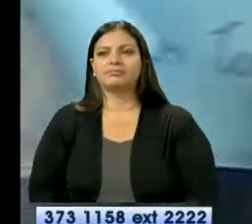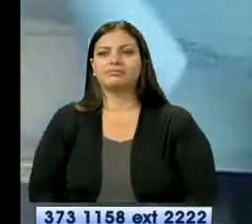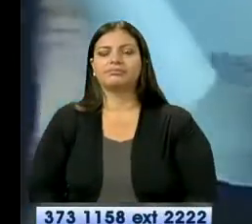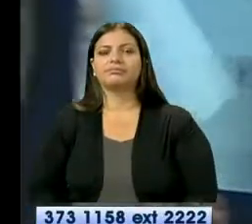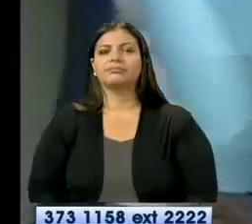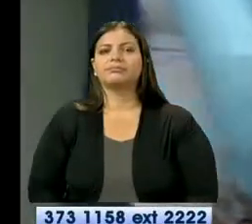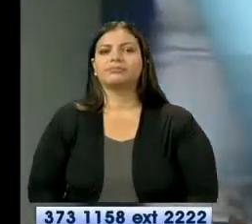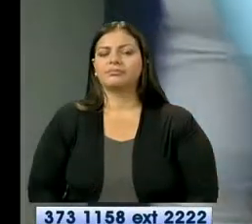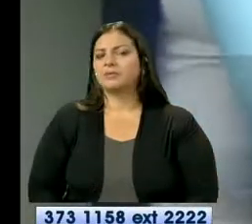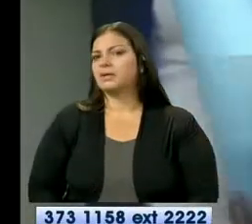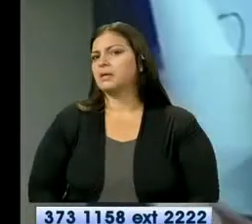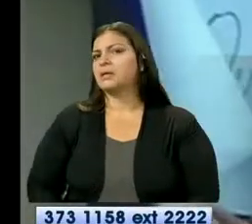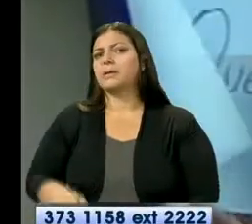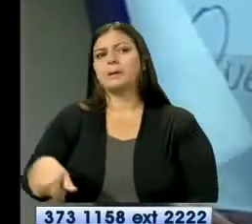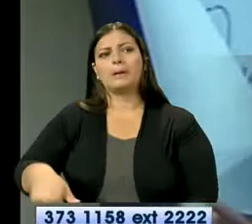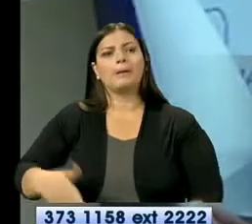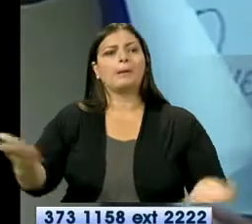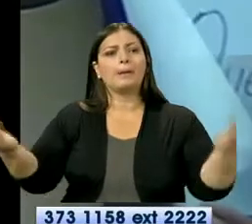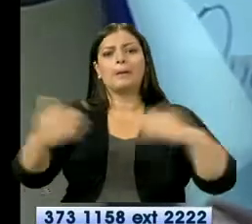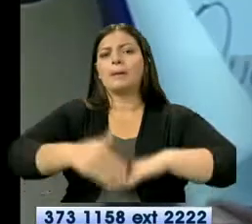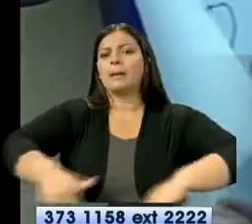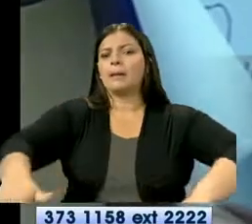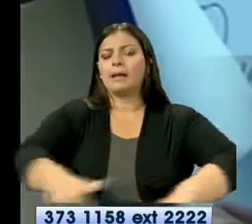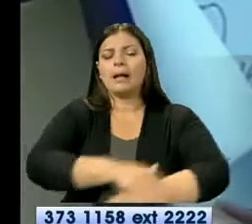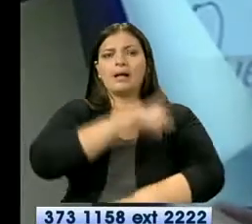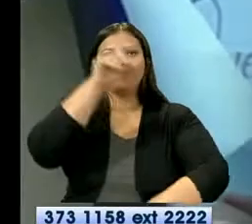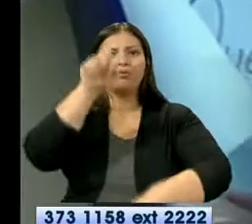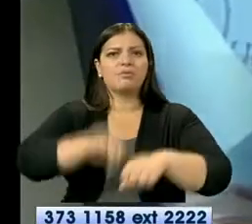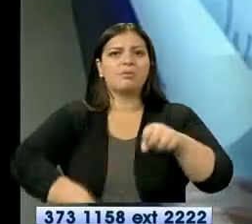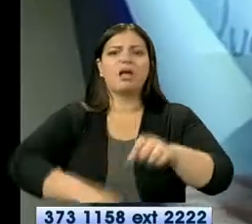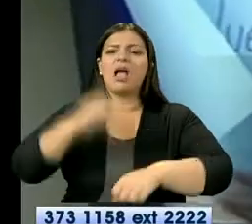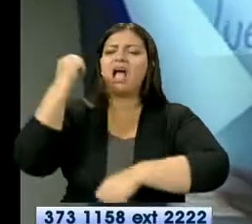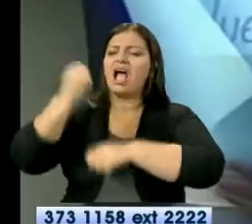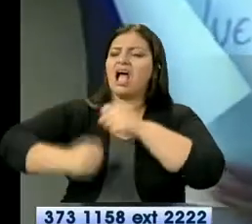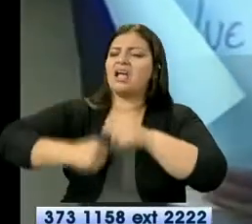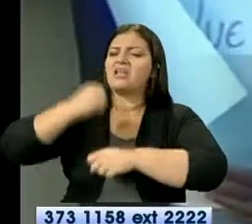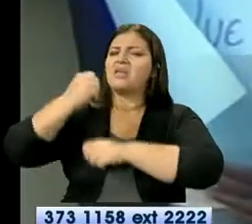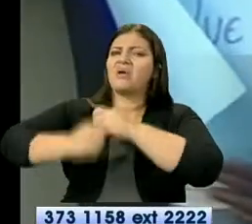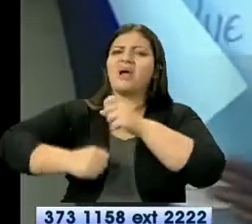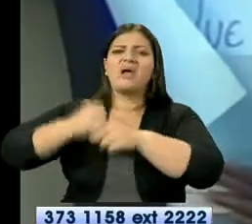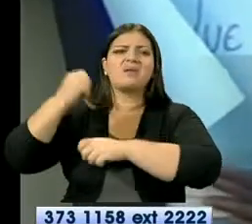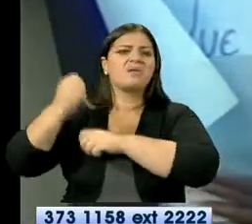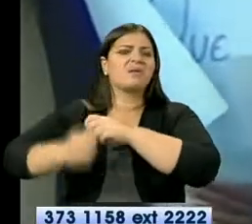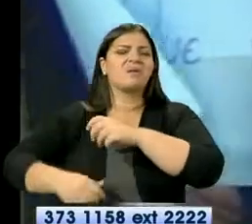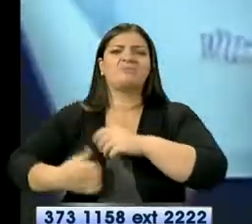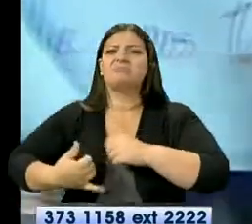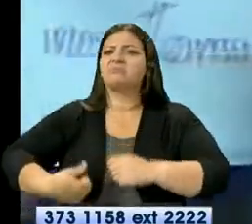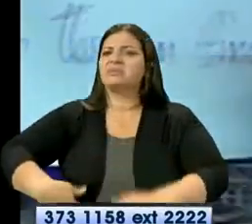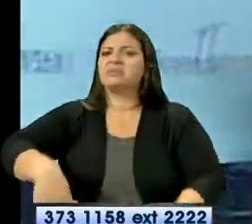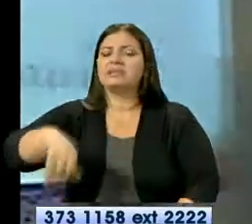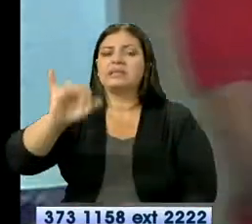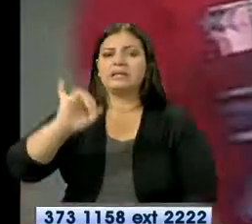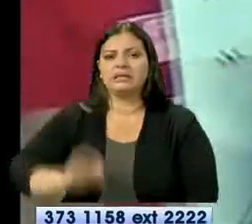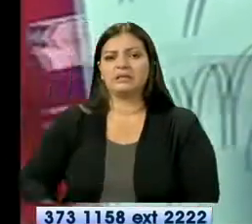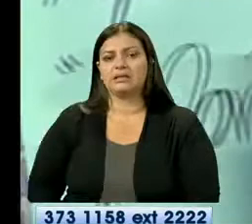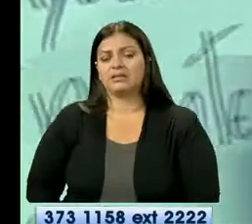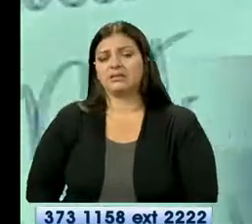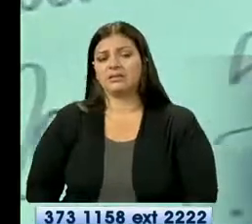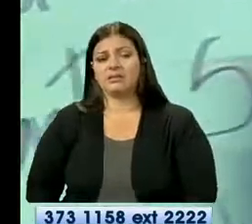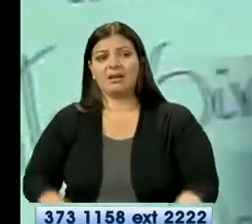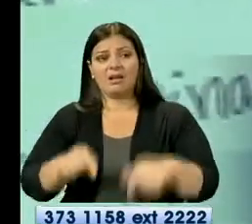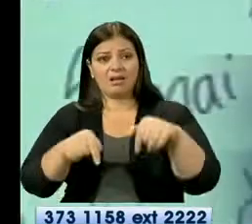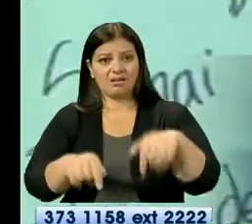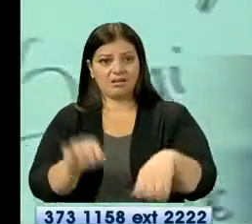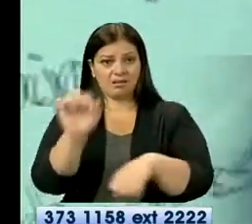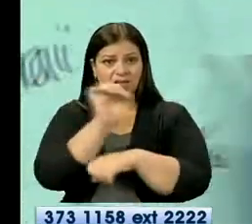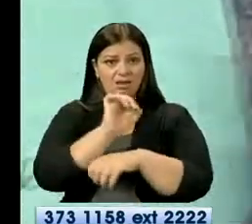años es lo mismo, no entran los carros y tenemos que salir afuera a coger los carros. Oiga. ¿Cómo